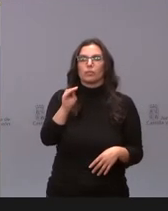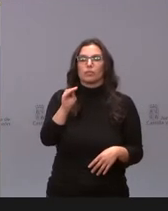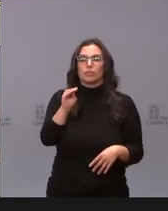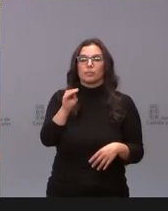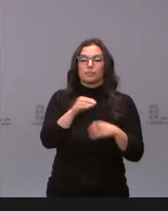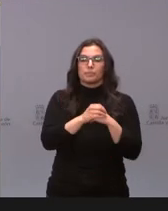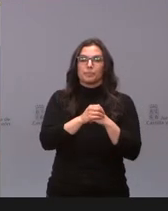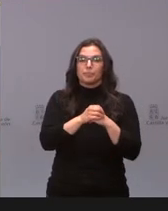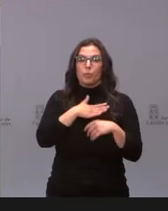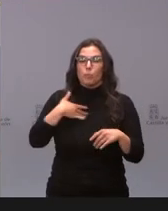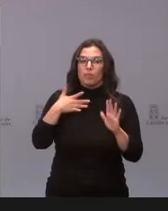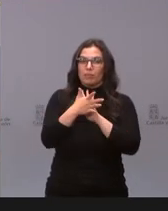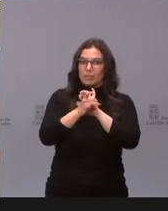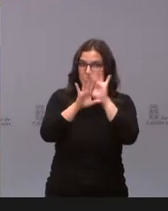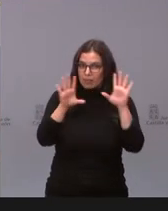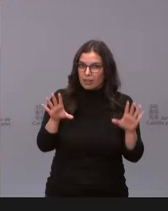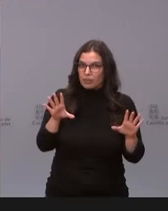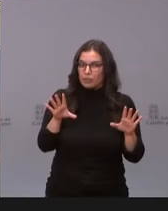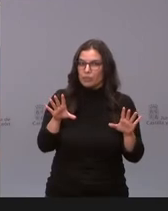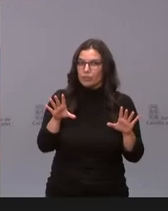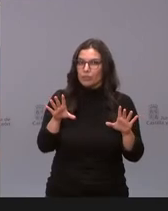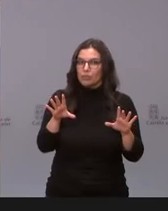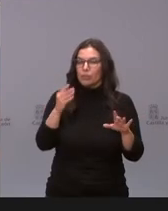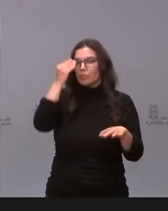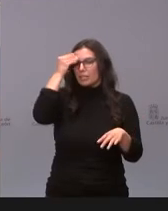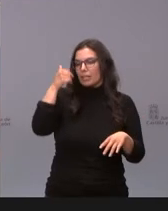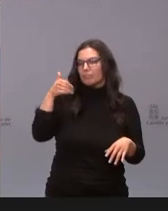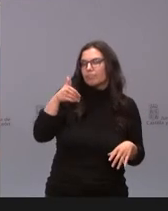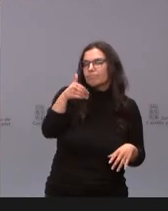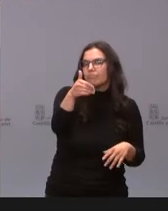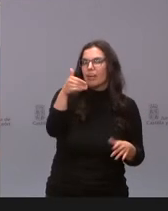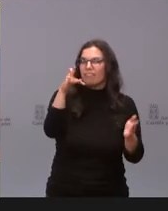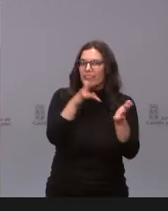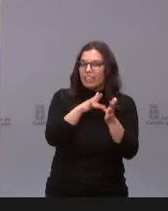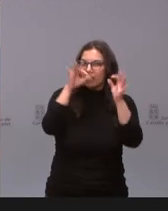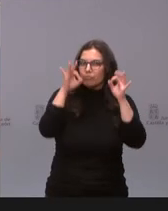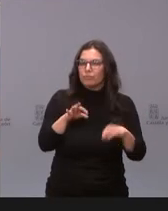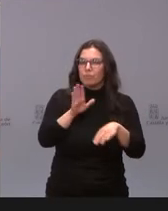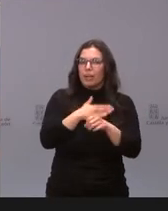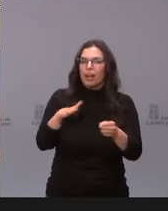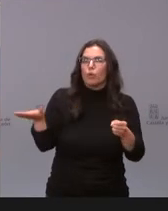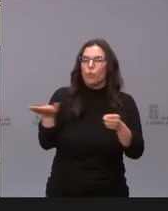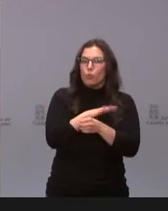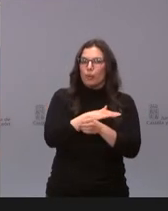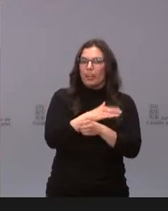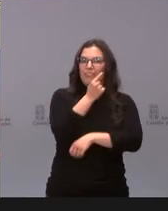pueden concretar si tienen algún horizonte en el calendario para tener completada la vacunación de los grupos de edad de más de